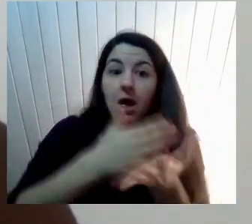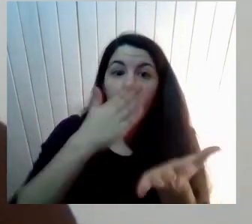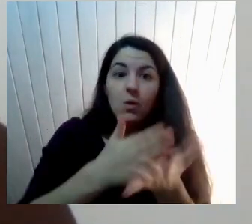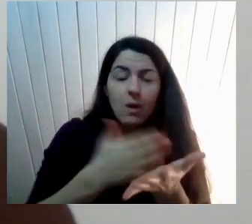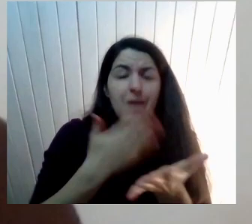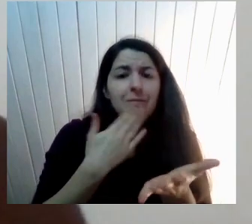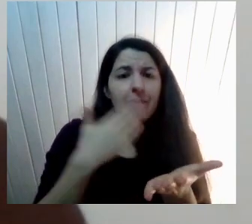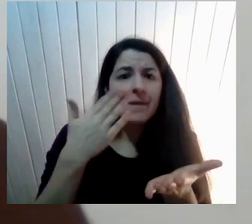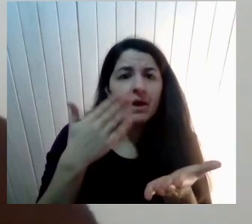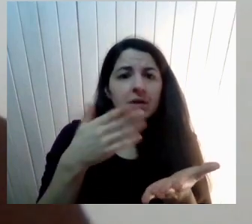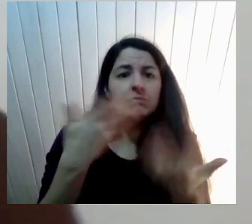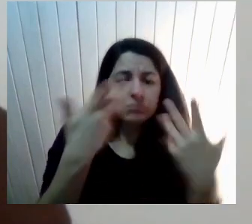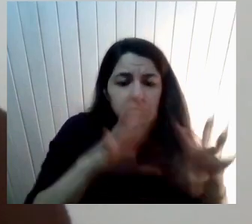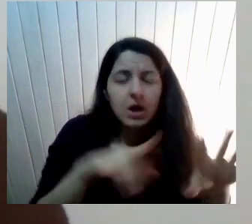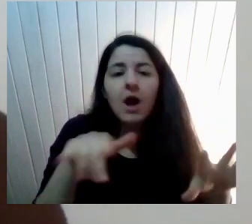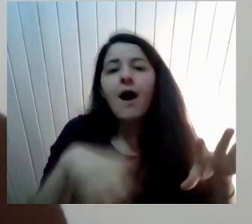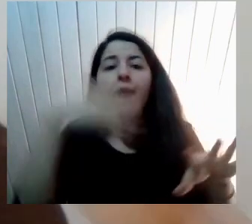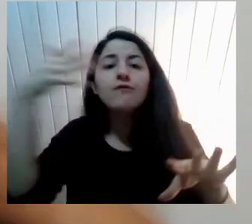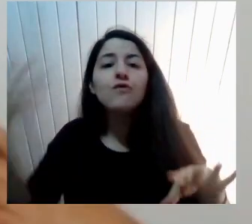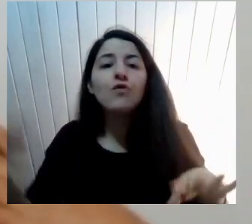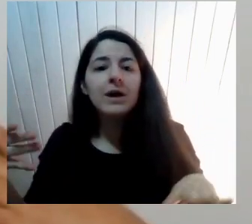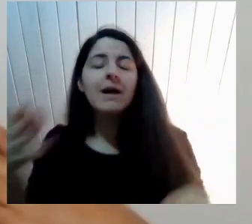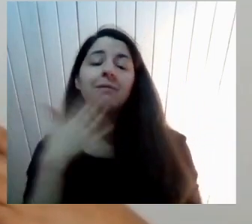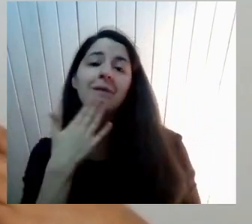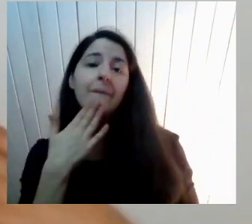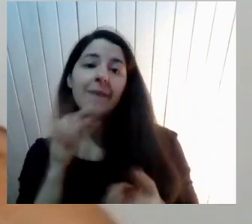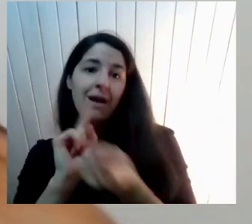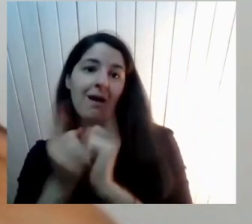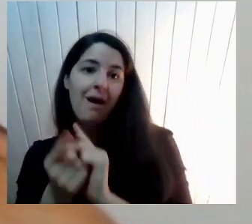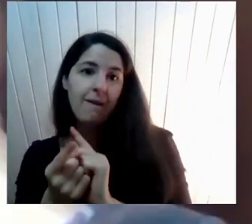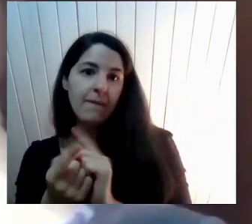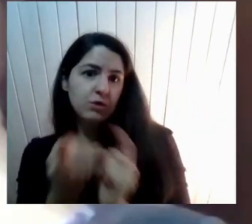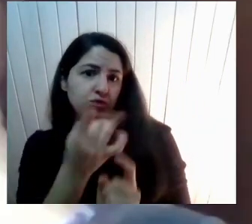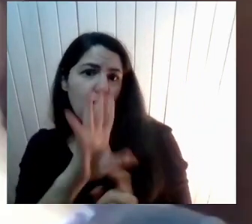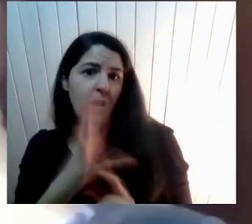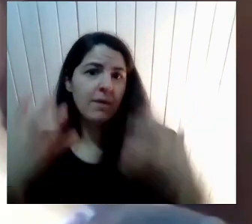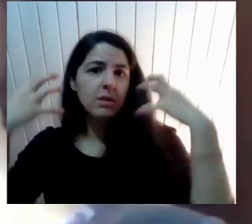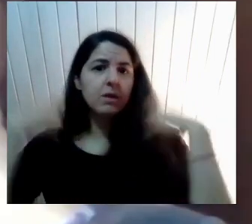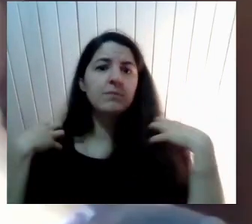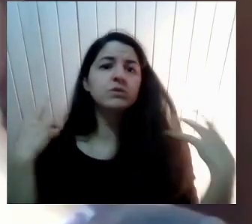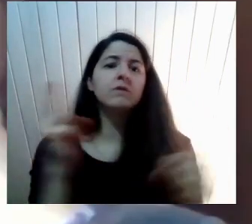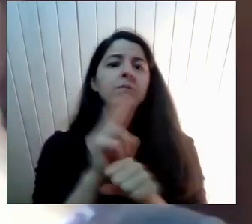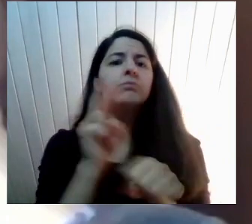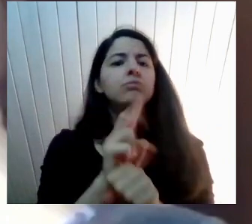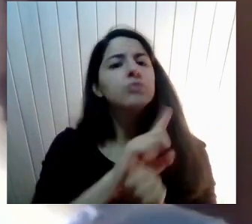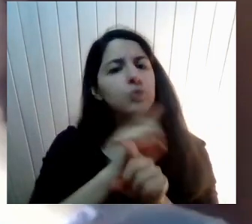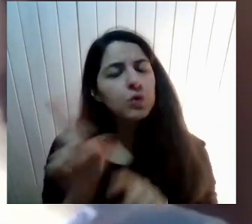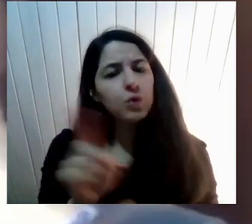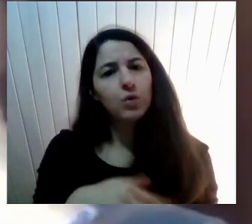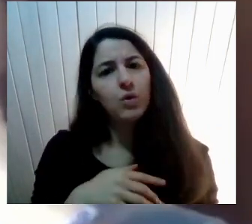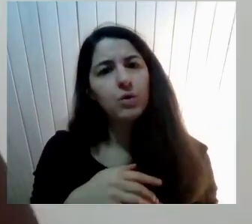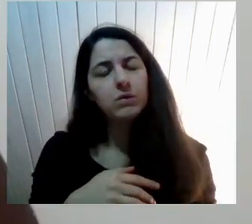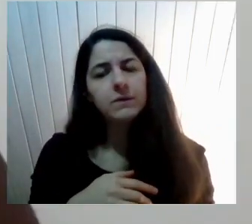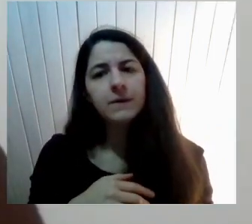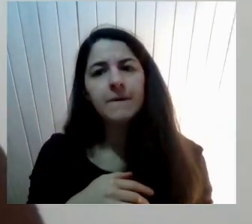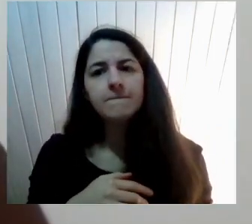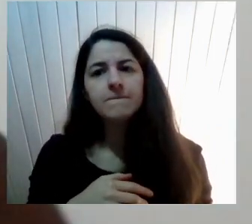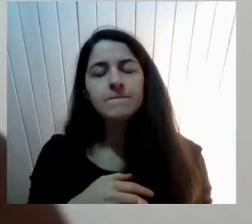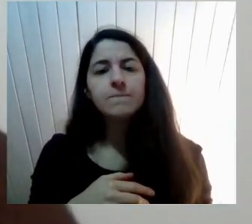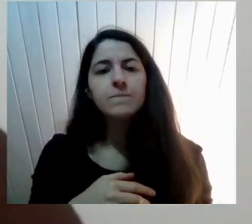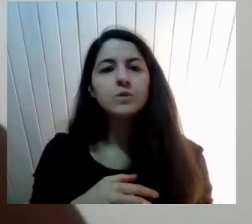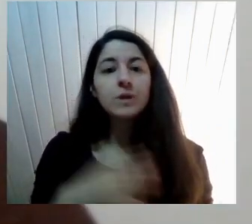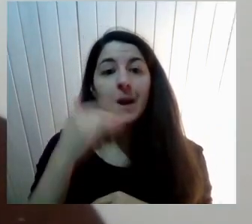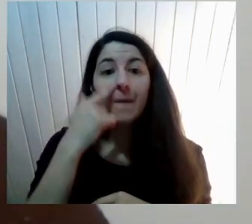situaciones Que permitan Empujar por estos cambios No solo responsabilidad De que necesitamos La educación Que se cambie El machismo Y el sexismo Entonces hay algo